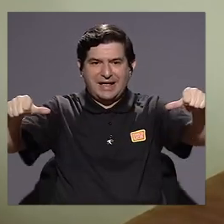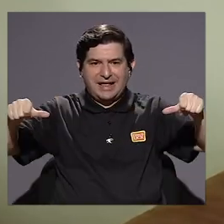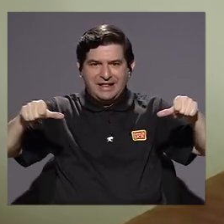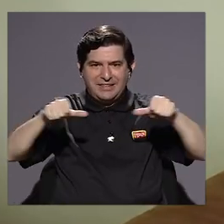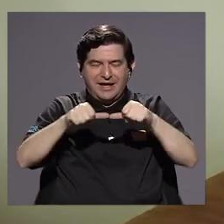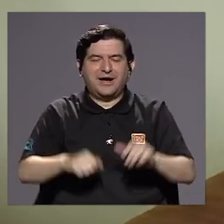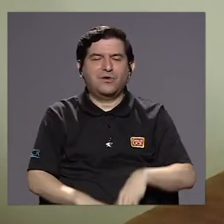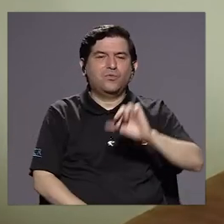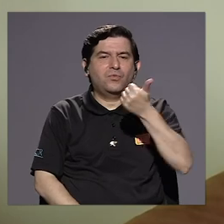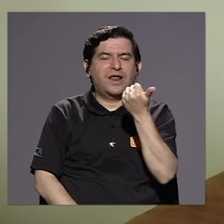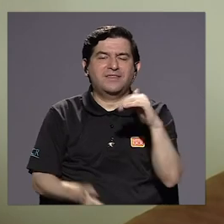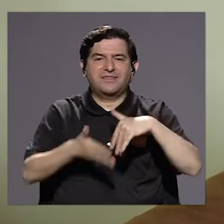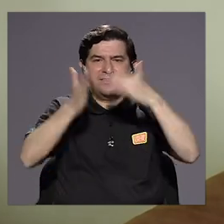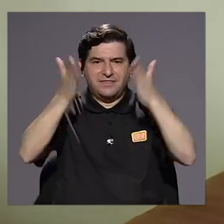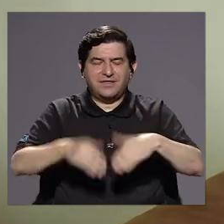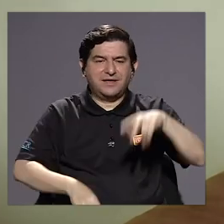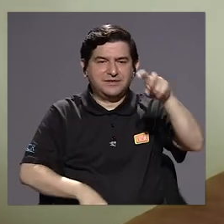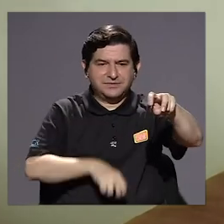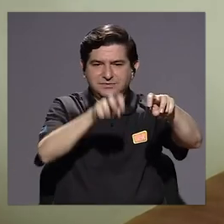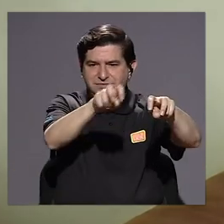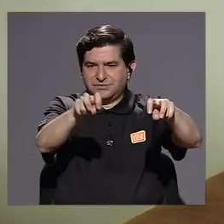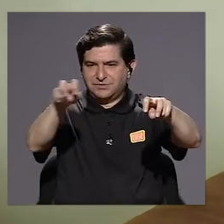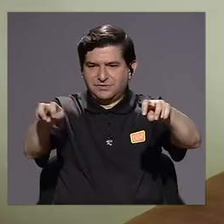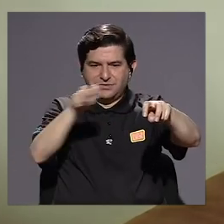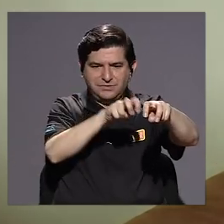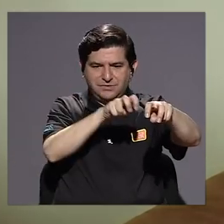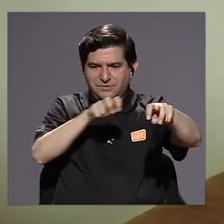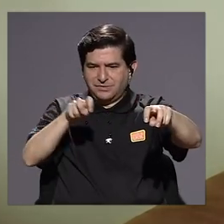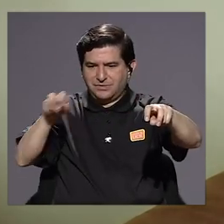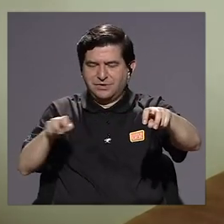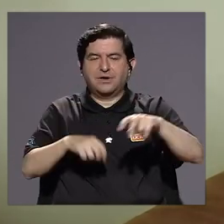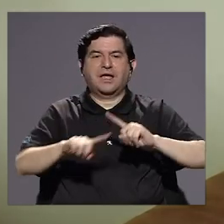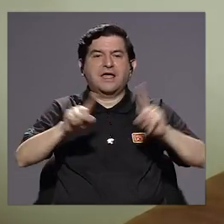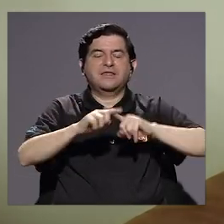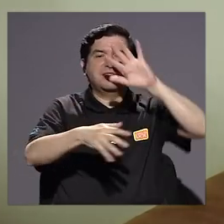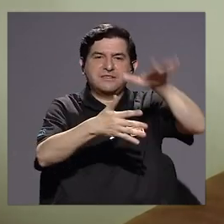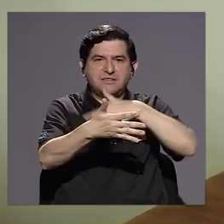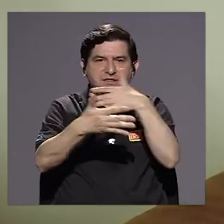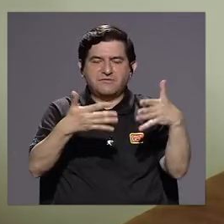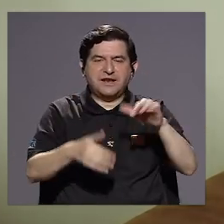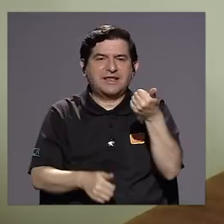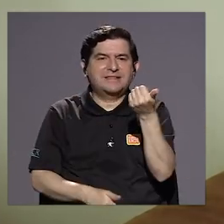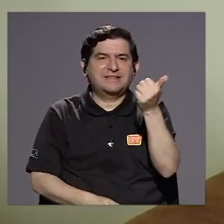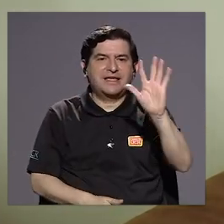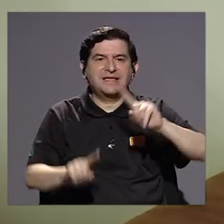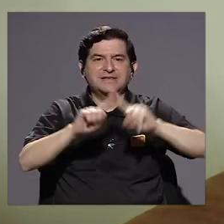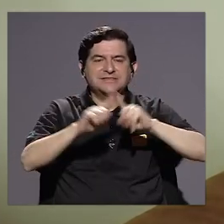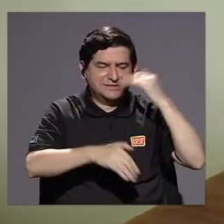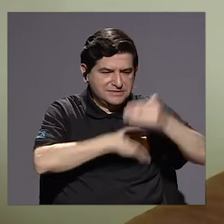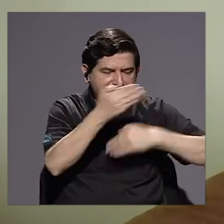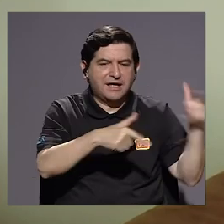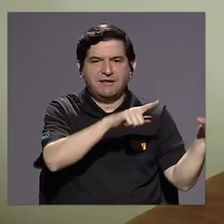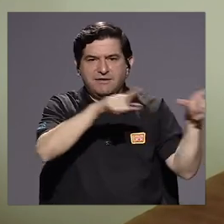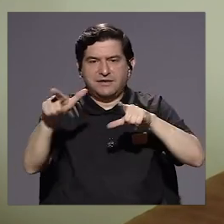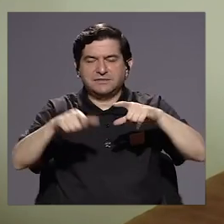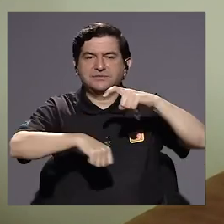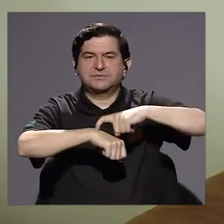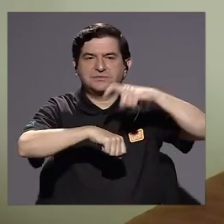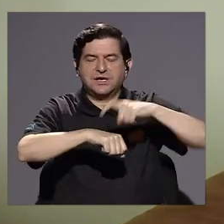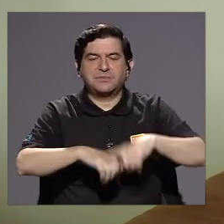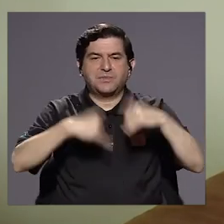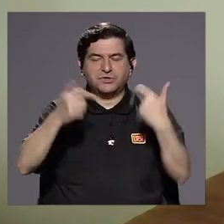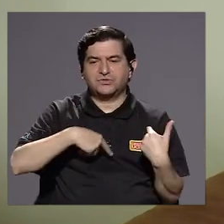caben 10 estudiantes, hay que hacer horarios diferenciados, tenemos 15 protocolos listos para que el momento que llegue la